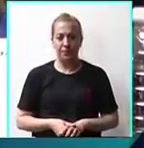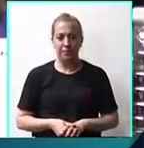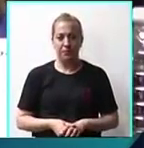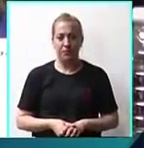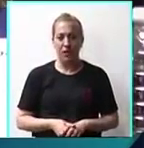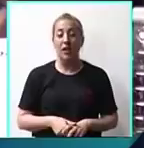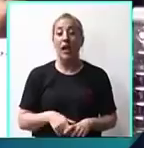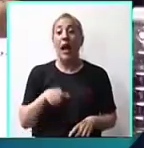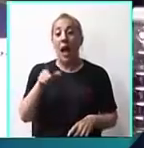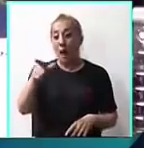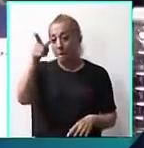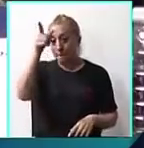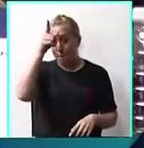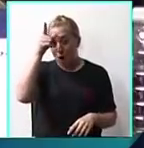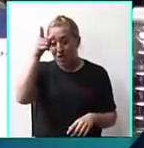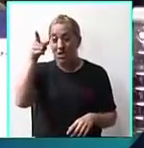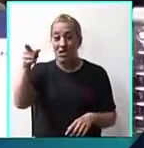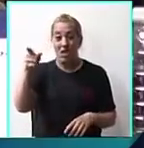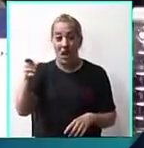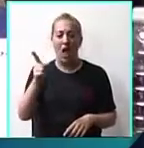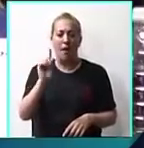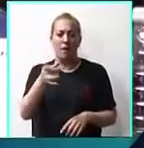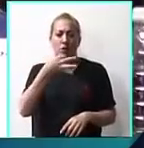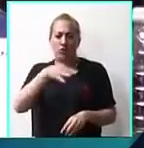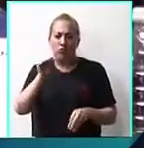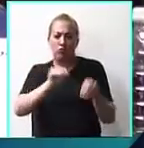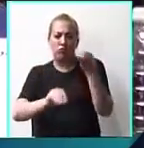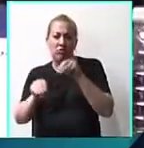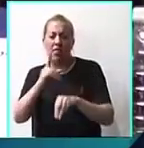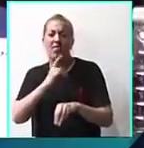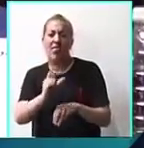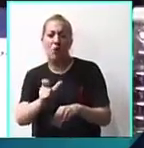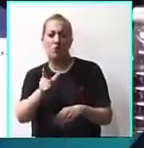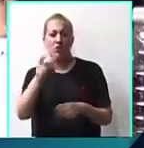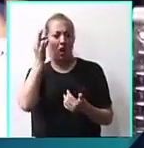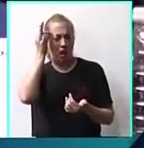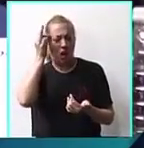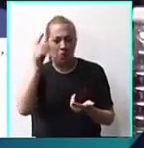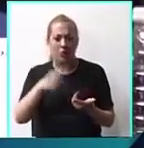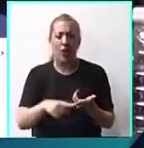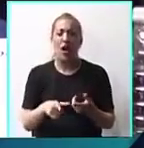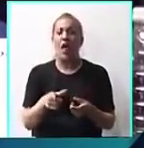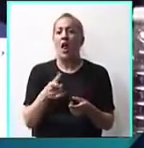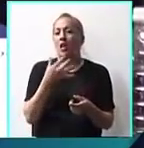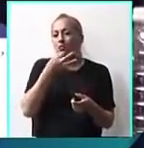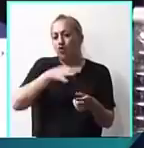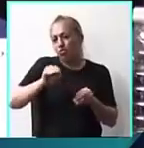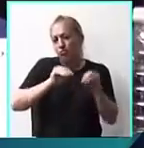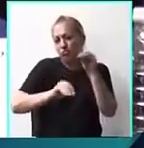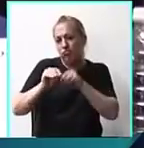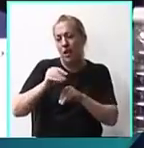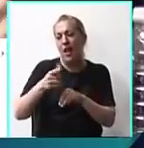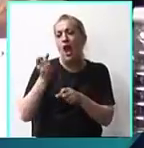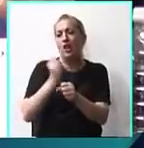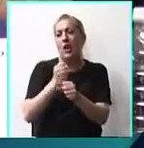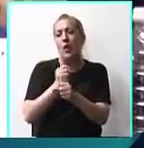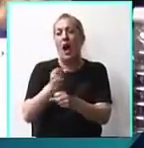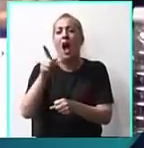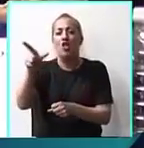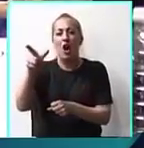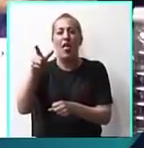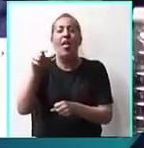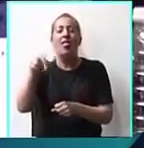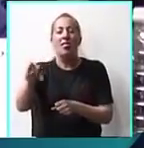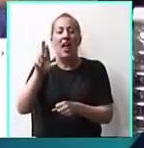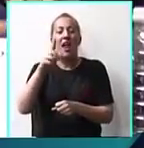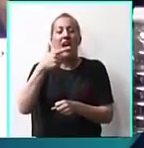Esos policías le armaron causas a los senegaleses, le armaron causas a los trabajadores del astillero Río Santiago, mirando desde la